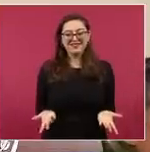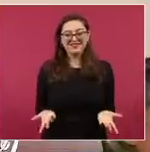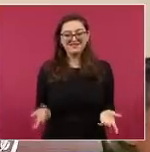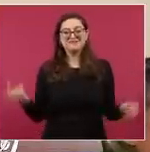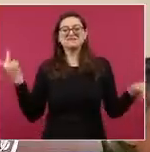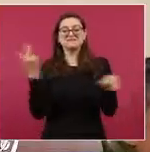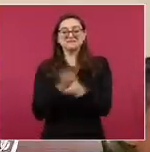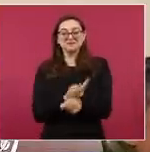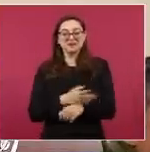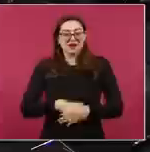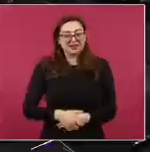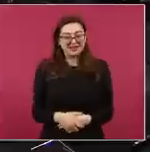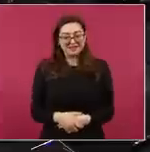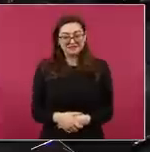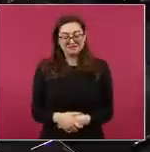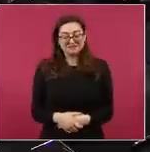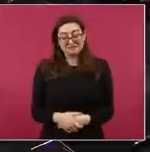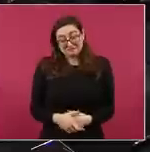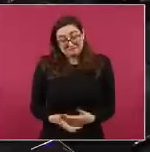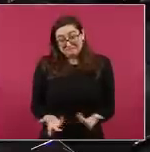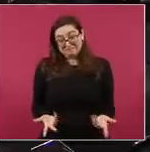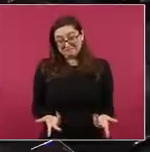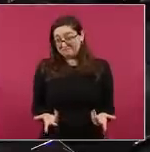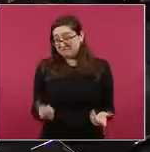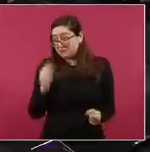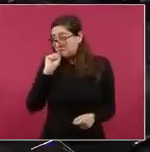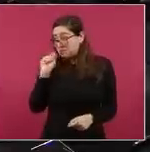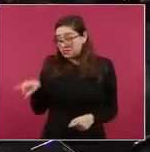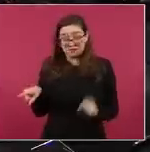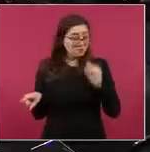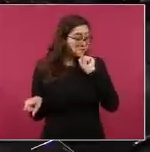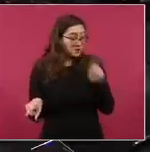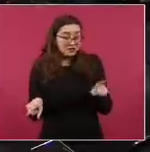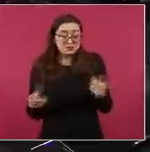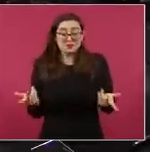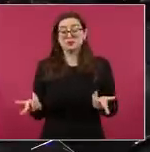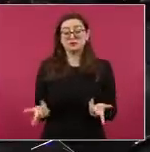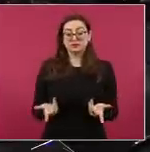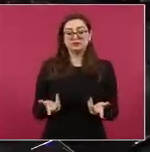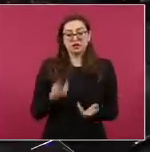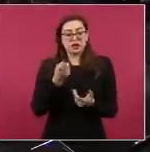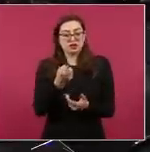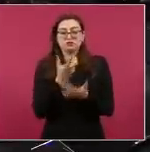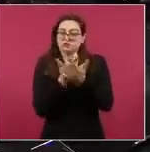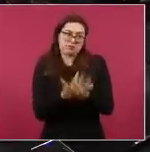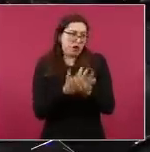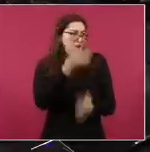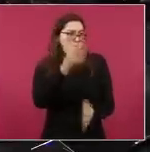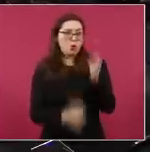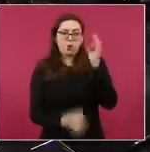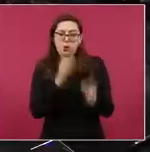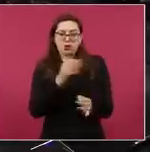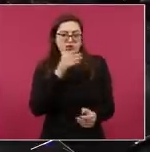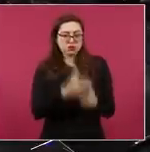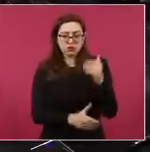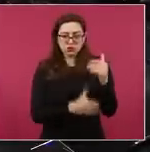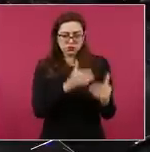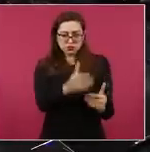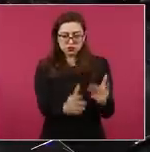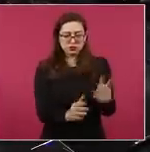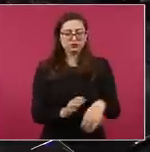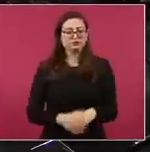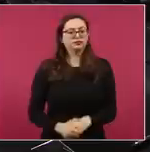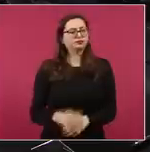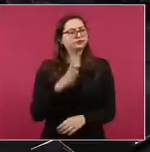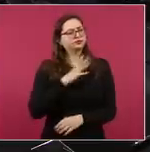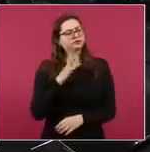otras versiones. Entonces, vamos a esperarnos, o sea, no adelantemos. A ver,